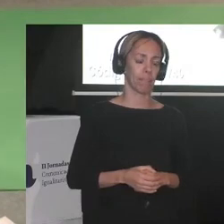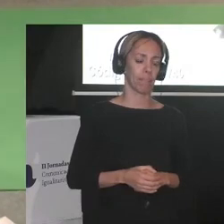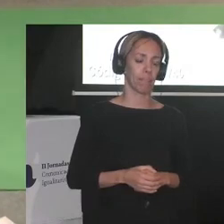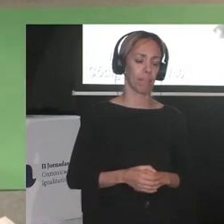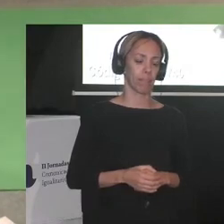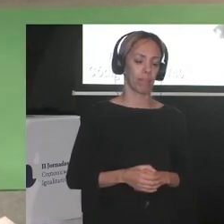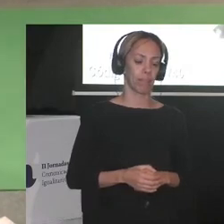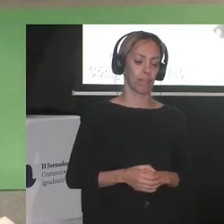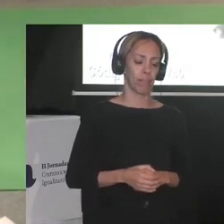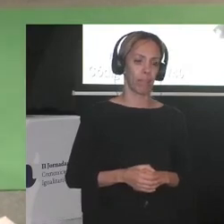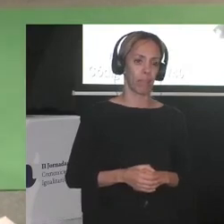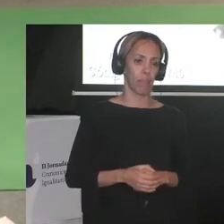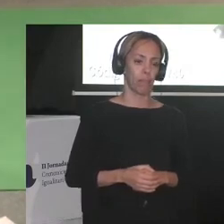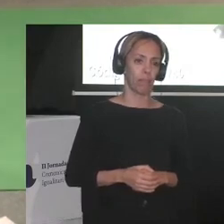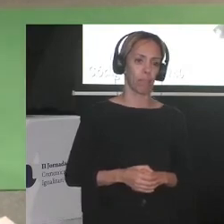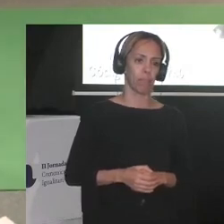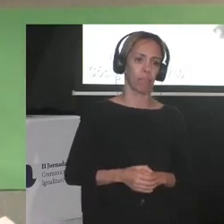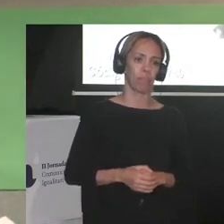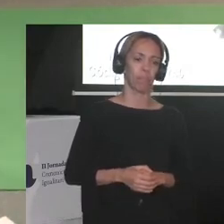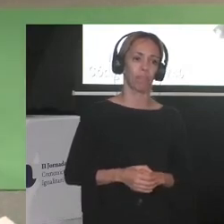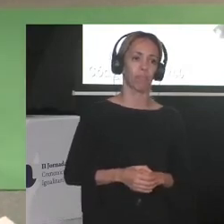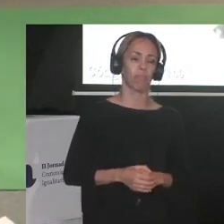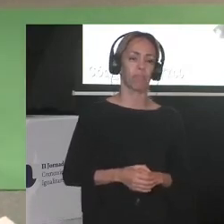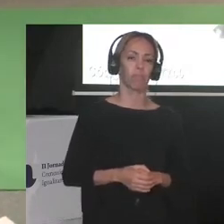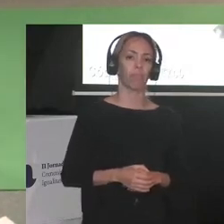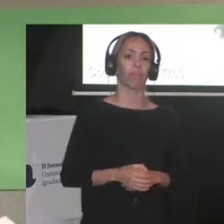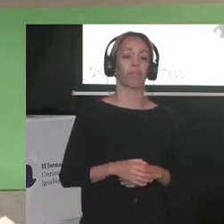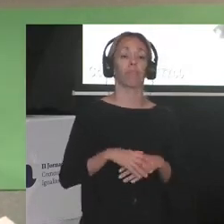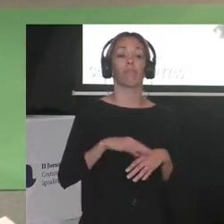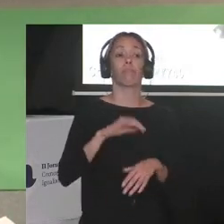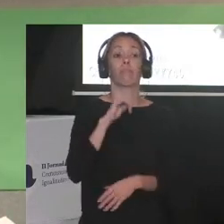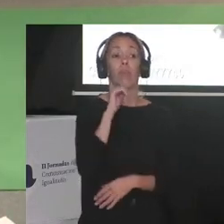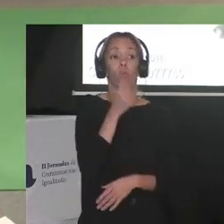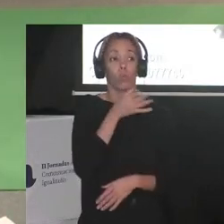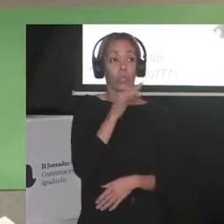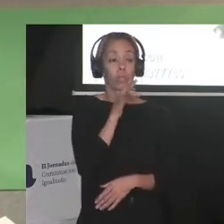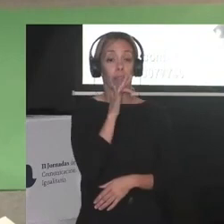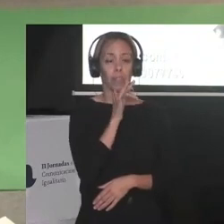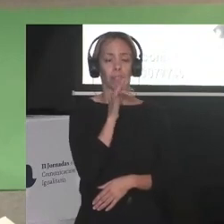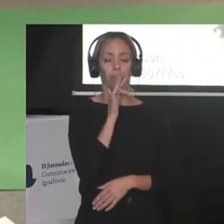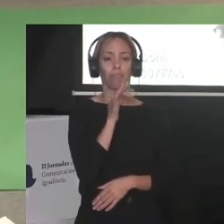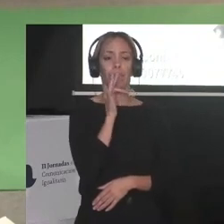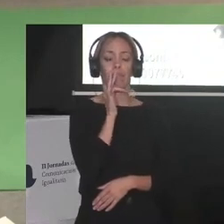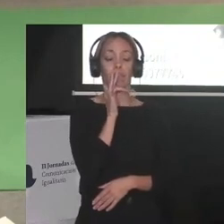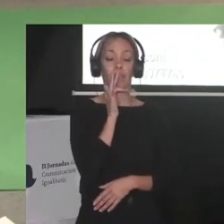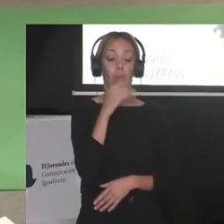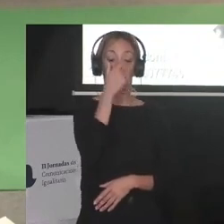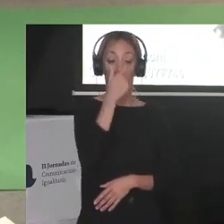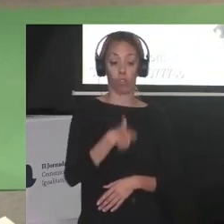aún incluso sorprende, sigue sorprendiendo que hablemos bien.